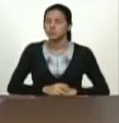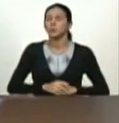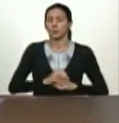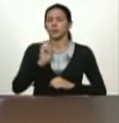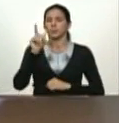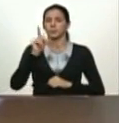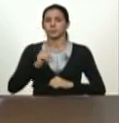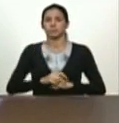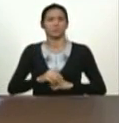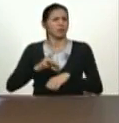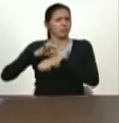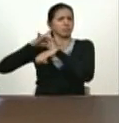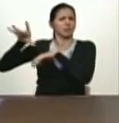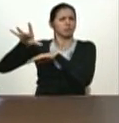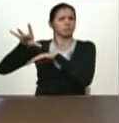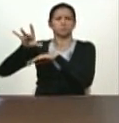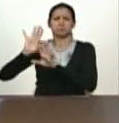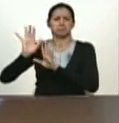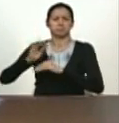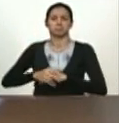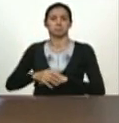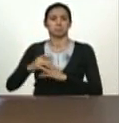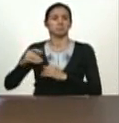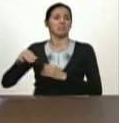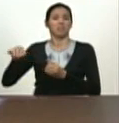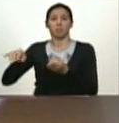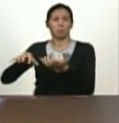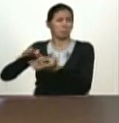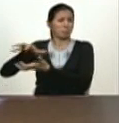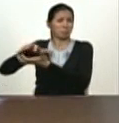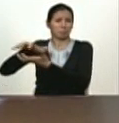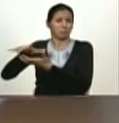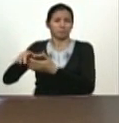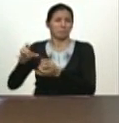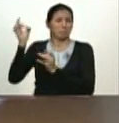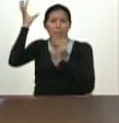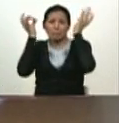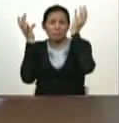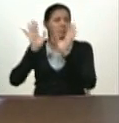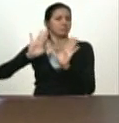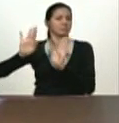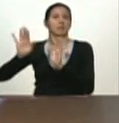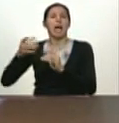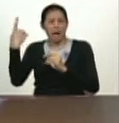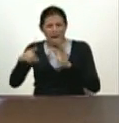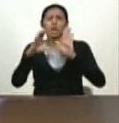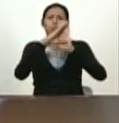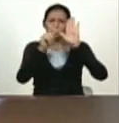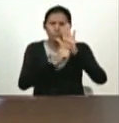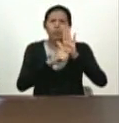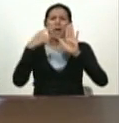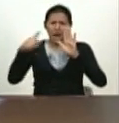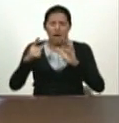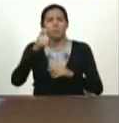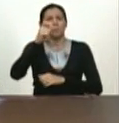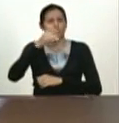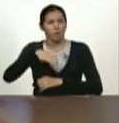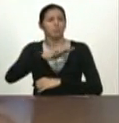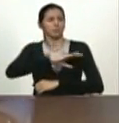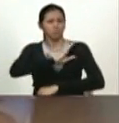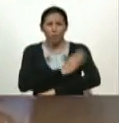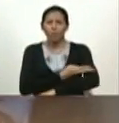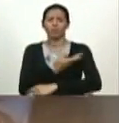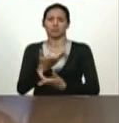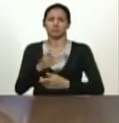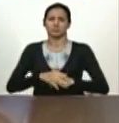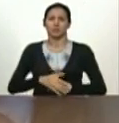Ellos por allá haciendo sus desastres. Bastante constitución, bastante poder ahí en Venezuela para